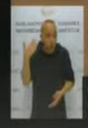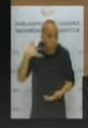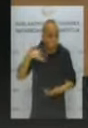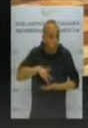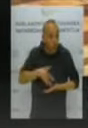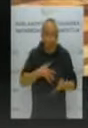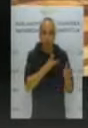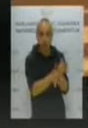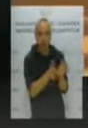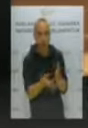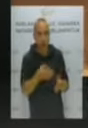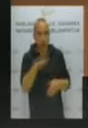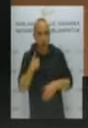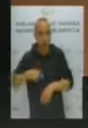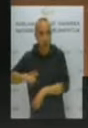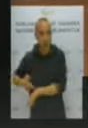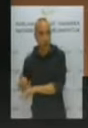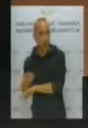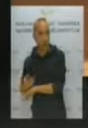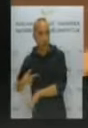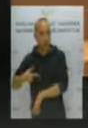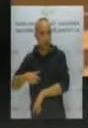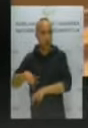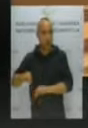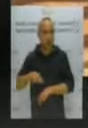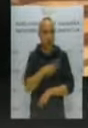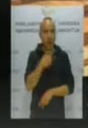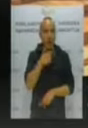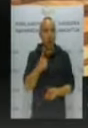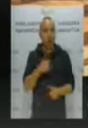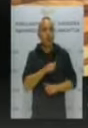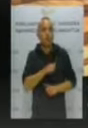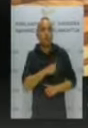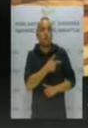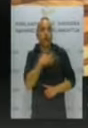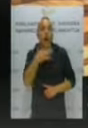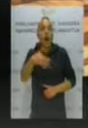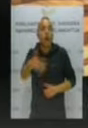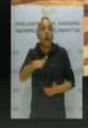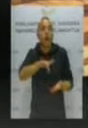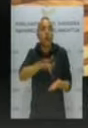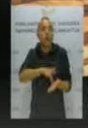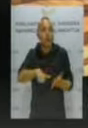de explicar... Ahora esperaremos a que se culminen las investigaciones.